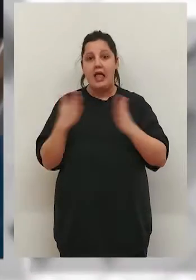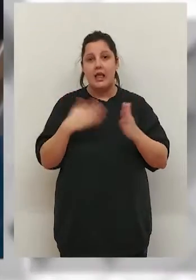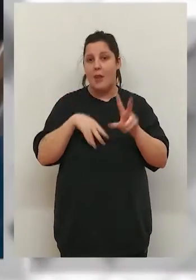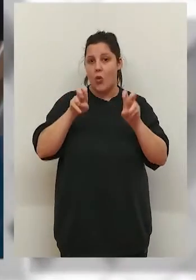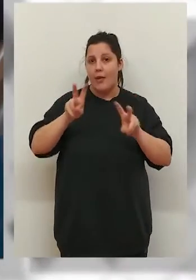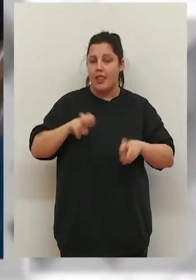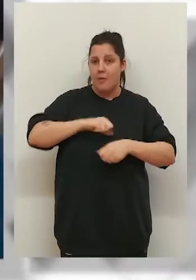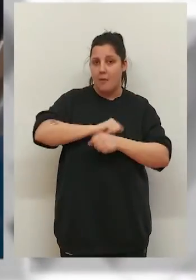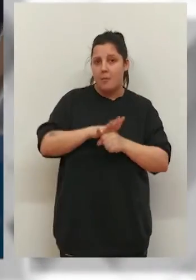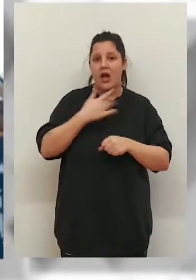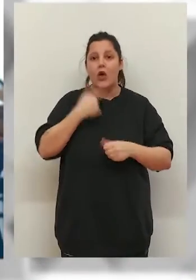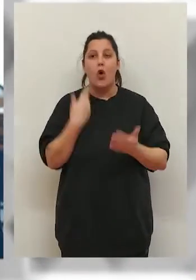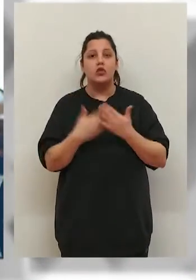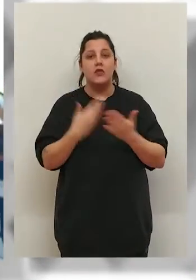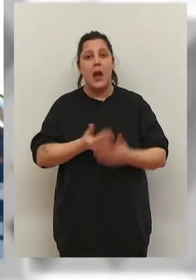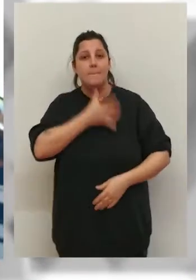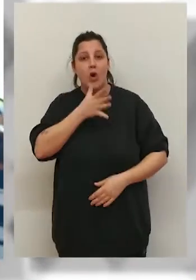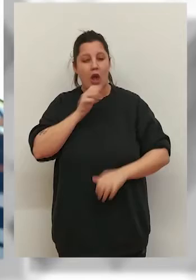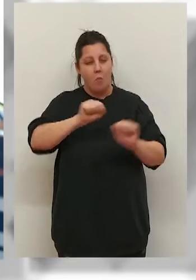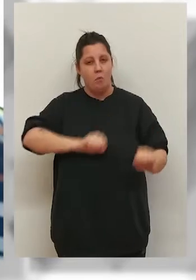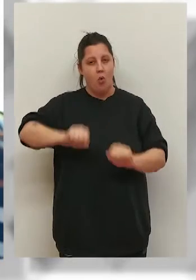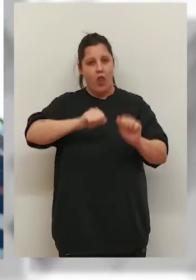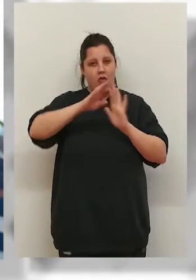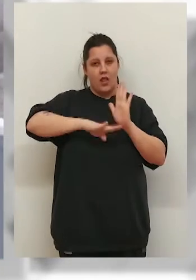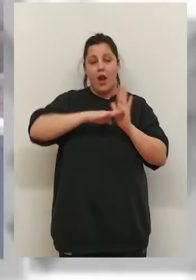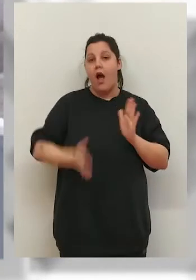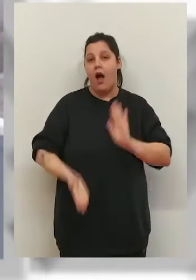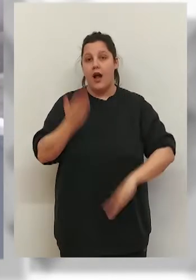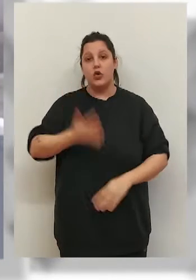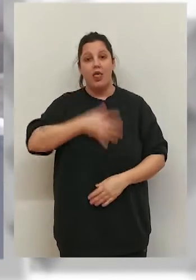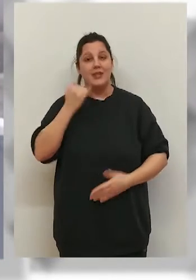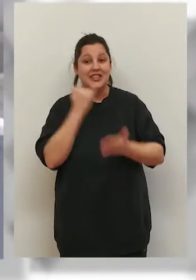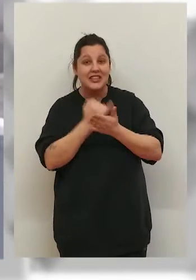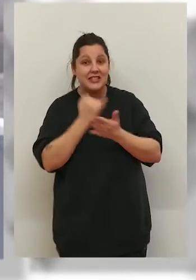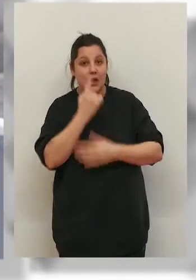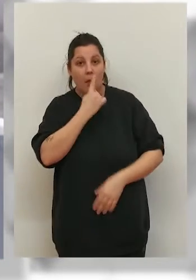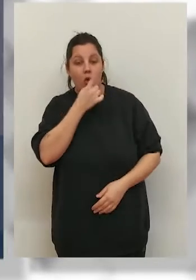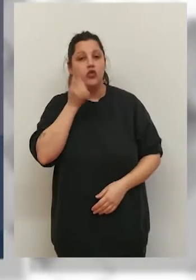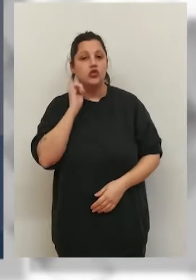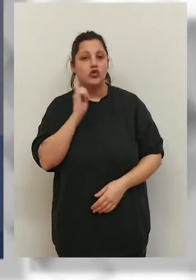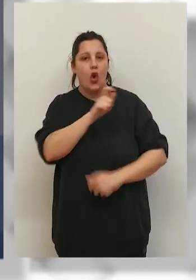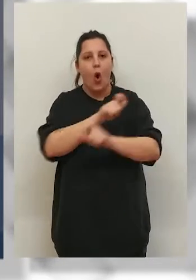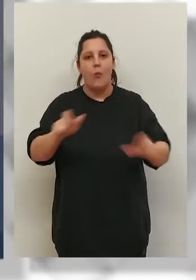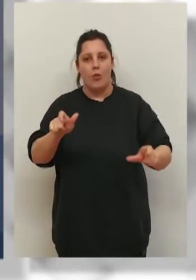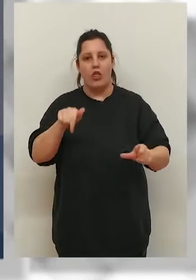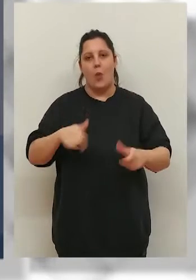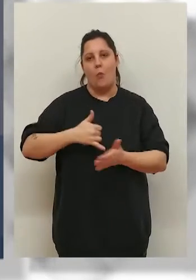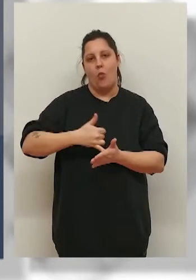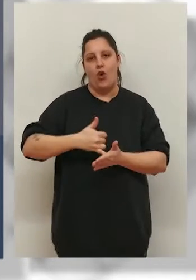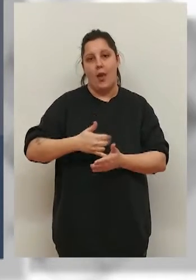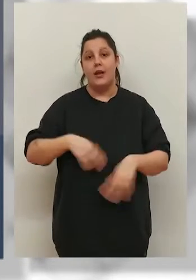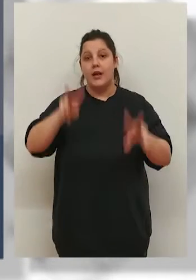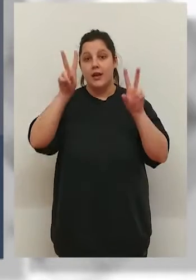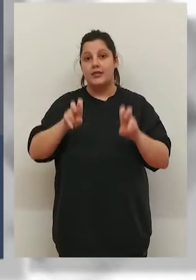Una nueva etapa, por tanto, de la pandemia que salud justifica en los altos niveles de inmunidad. Además, los test diagnósticos solo se harán a la población